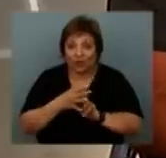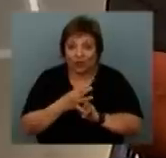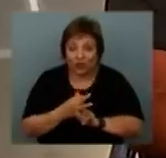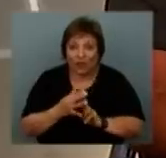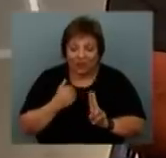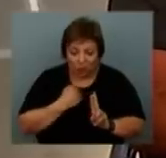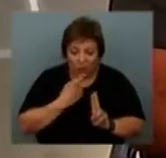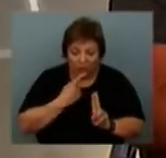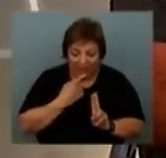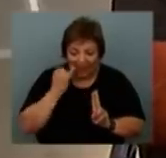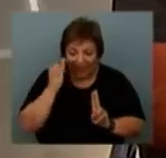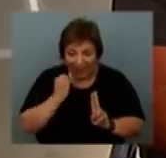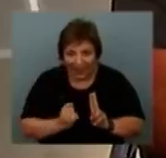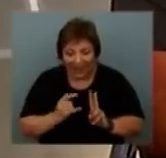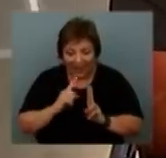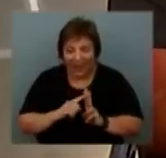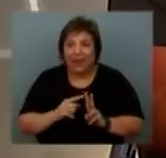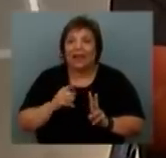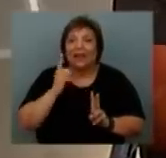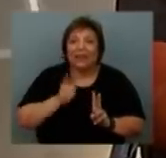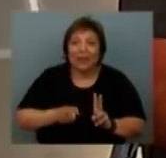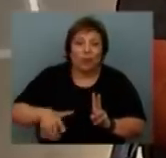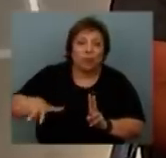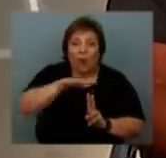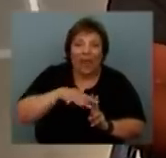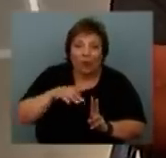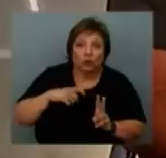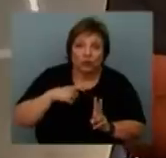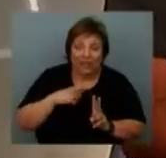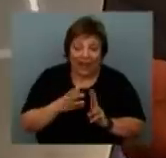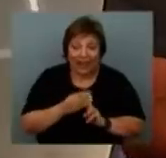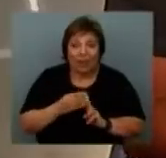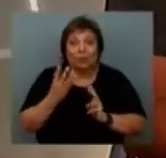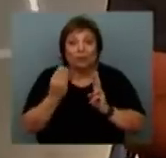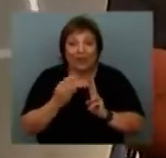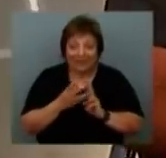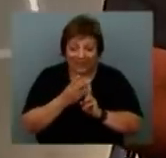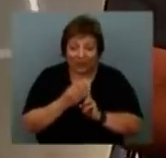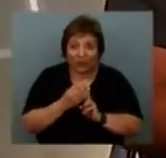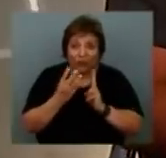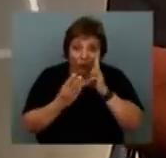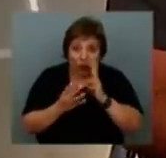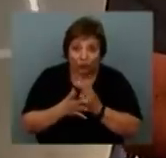las definiciones político-partidarias y las definiciones del aspecto más social. Muchas veces no todos pueden